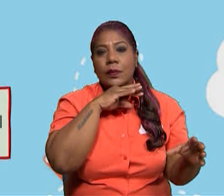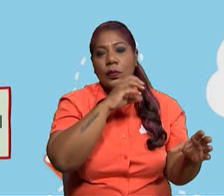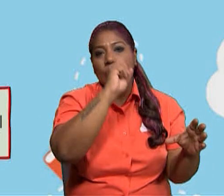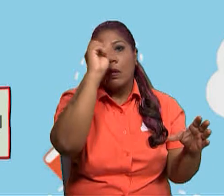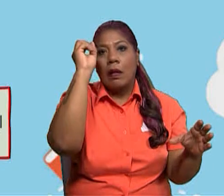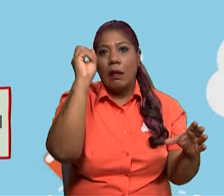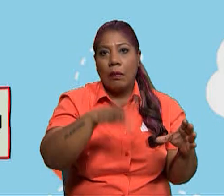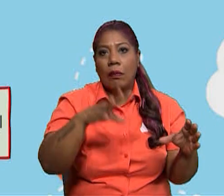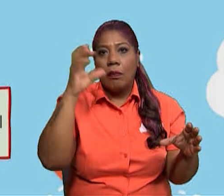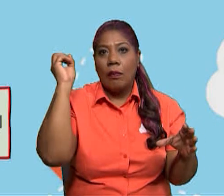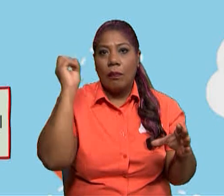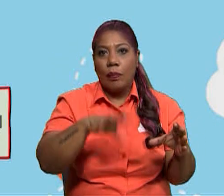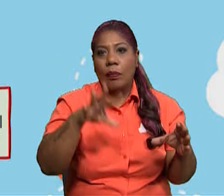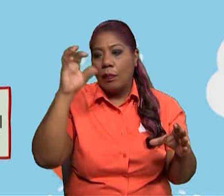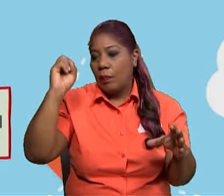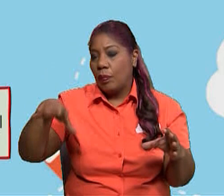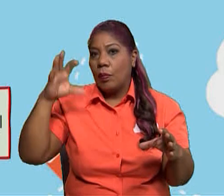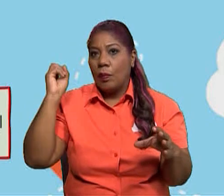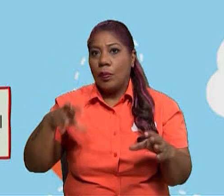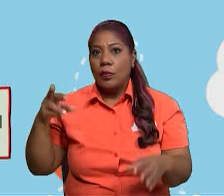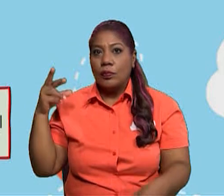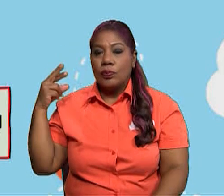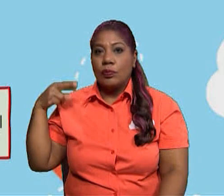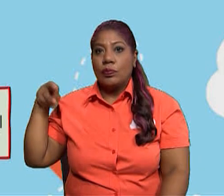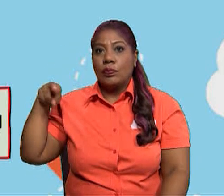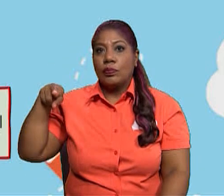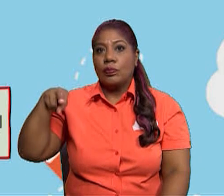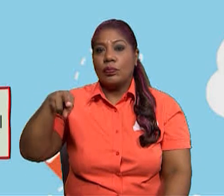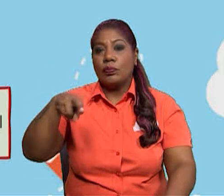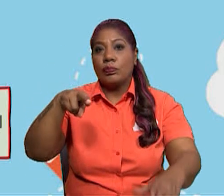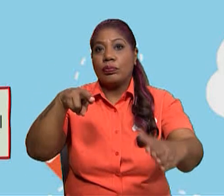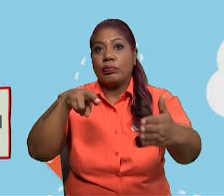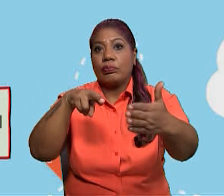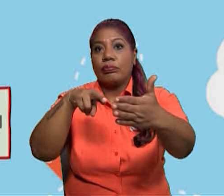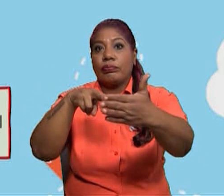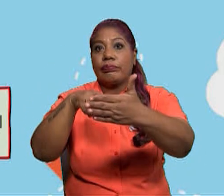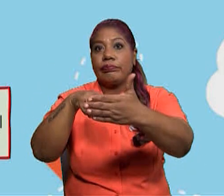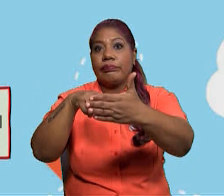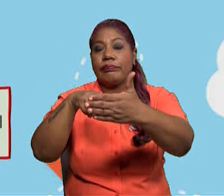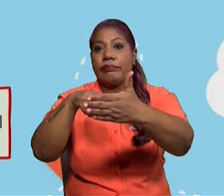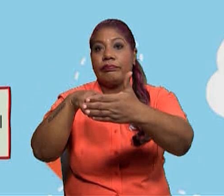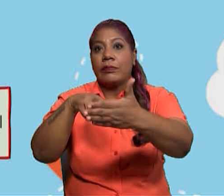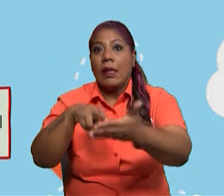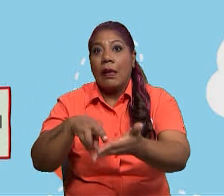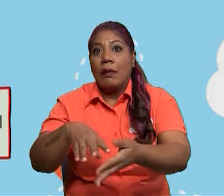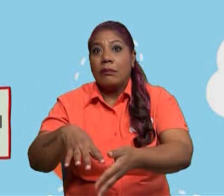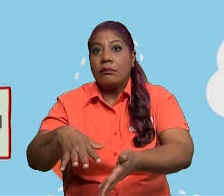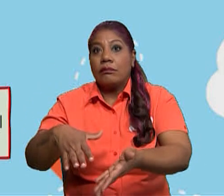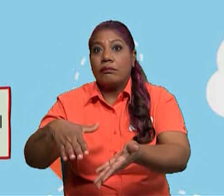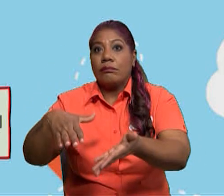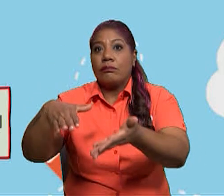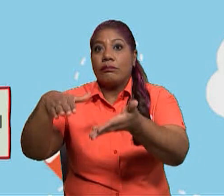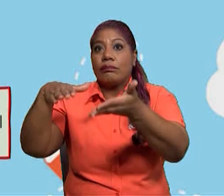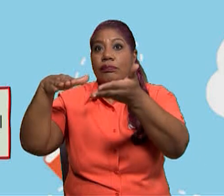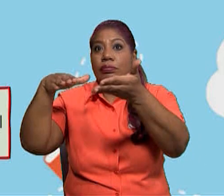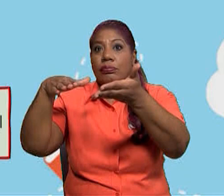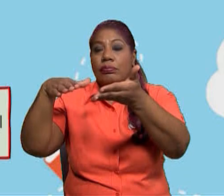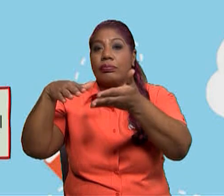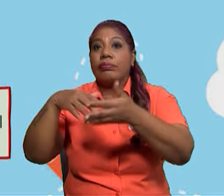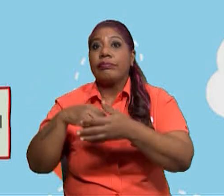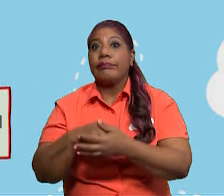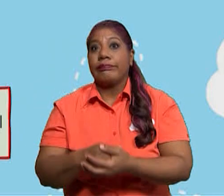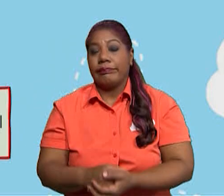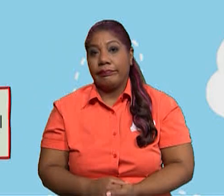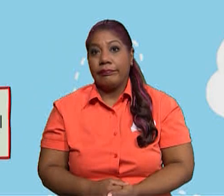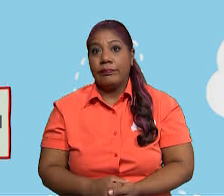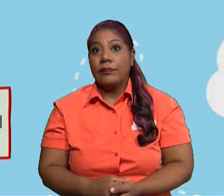y afecta las vías y los hogares. Pero también tenemos los que son fenómenos producidos como